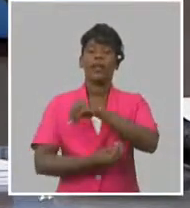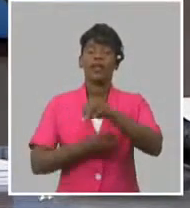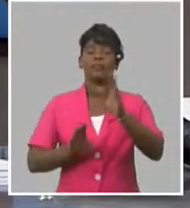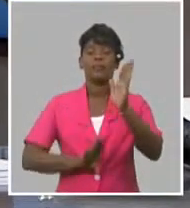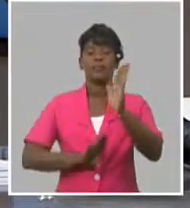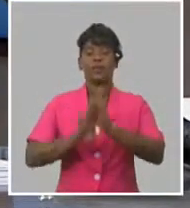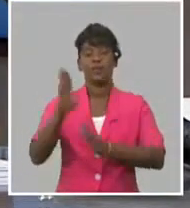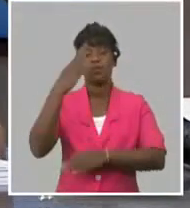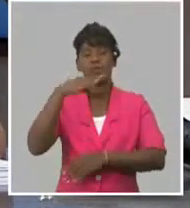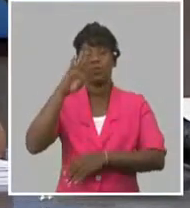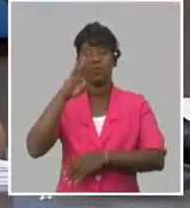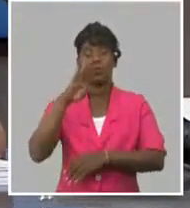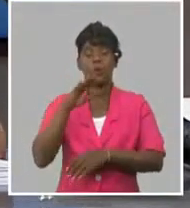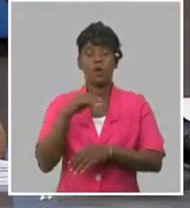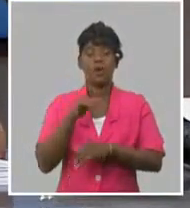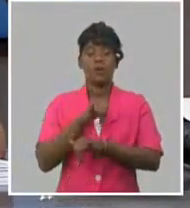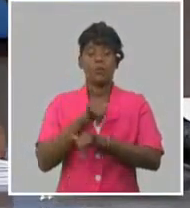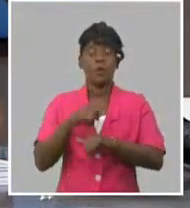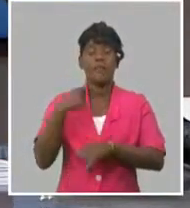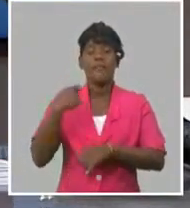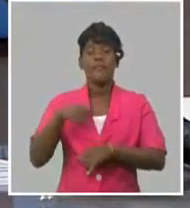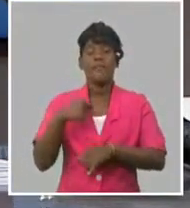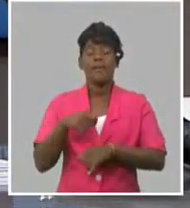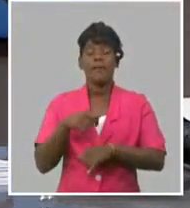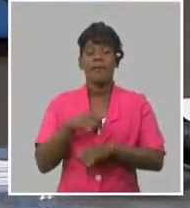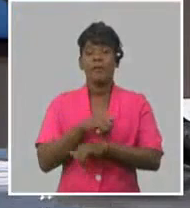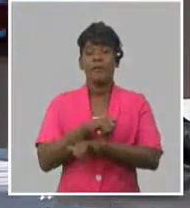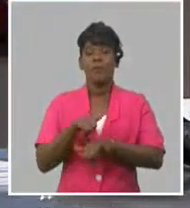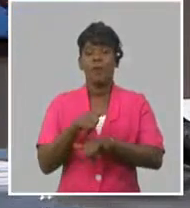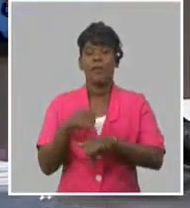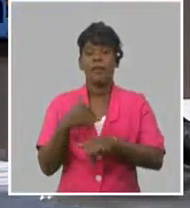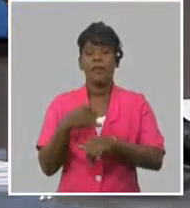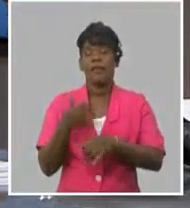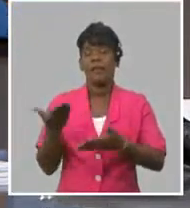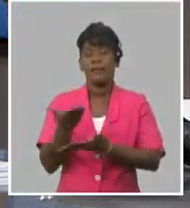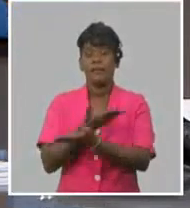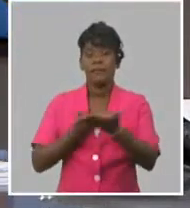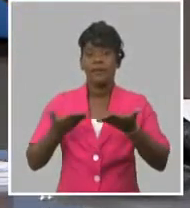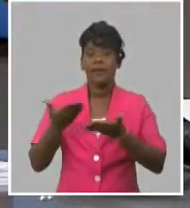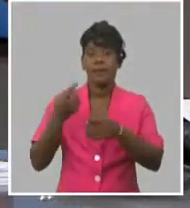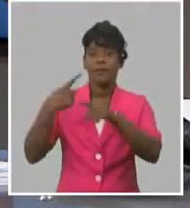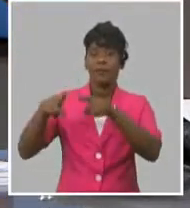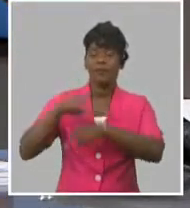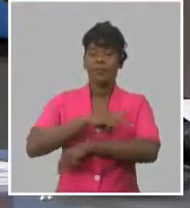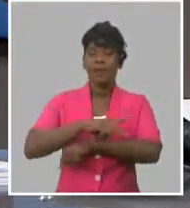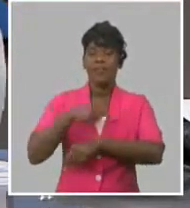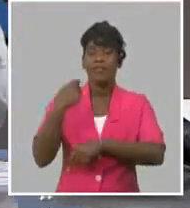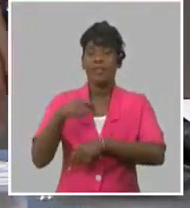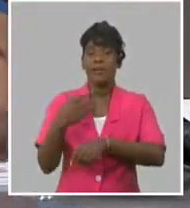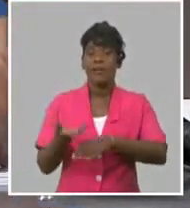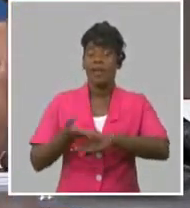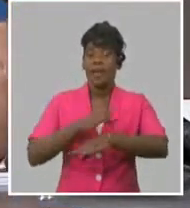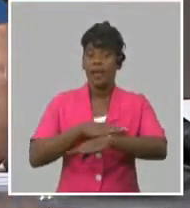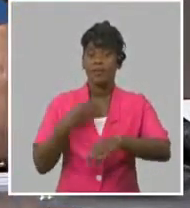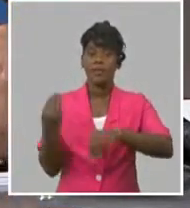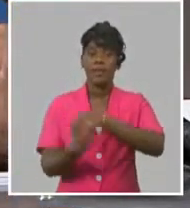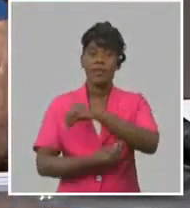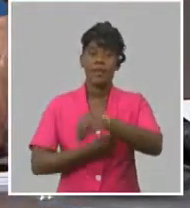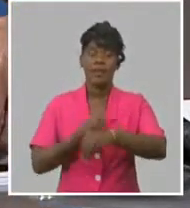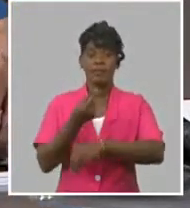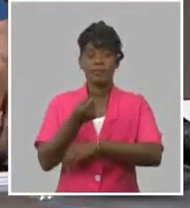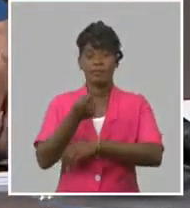si no ordenamos monetariamente el país. Y el otro tema